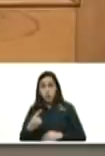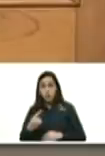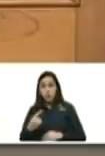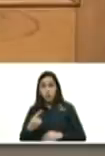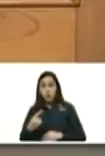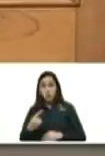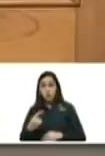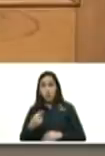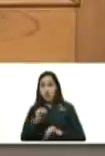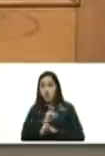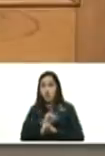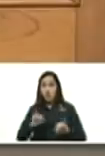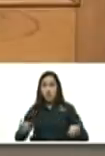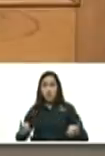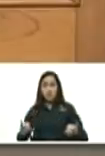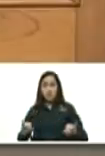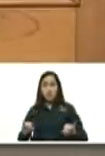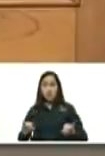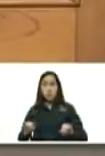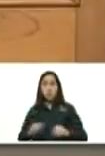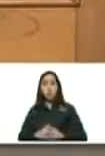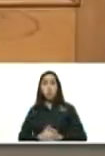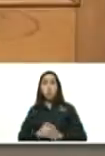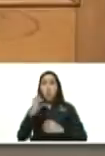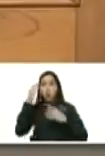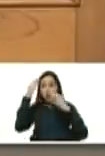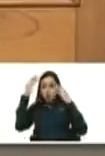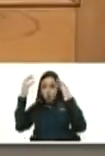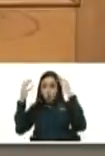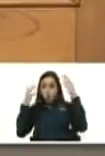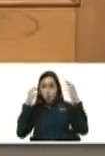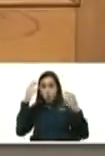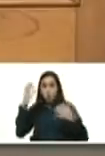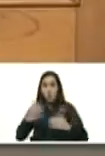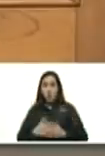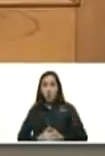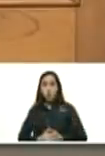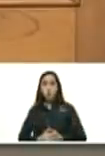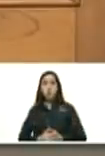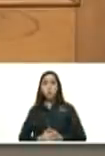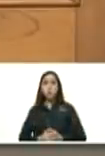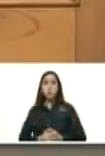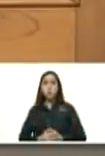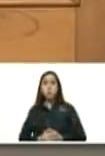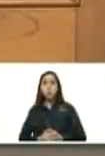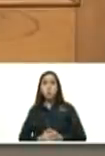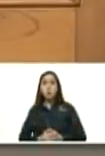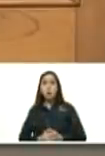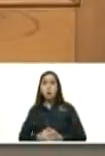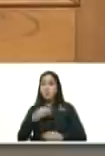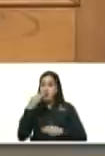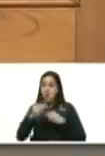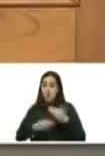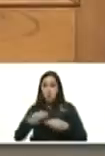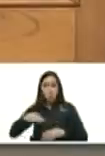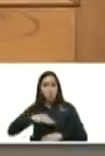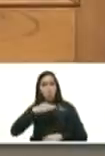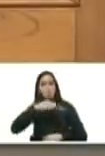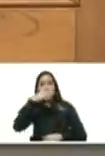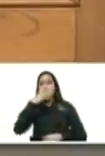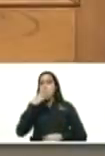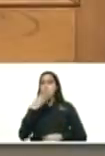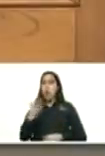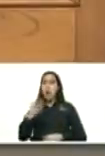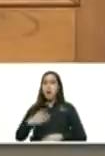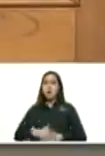de ustedes que ese sueño fue muy grato y me dejó ese espíritu bueno yo dije